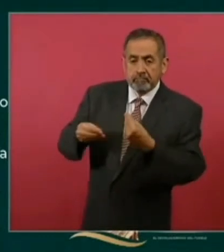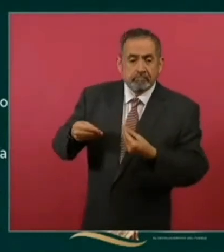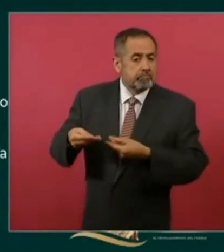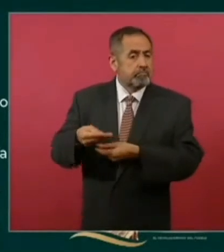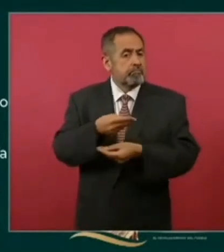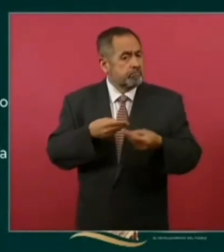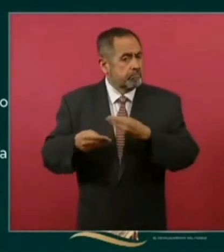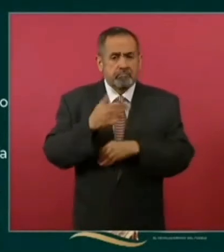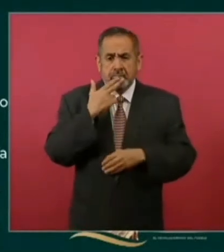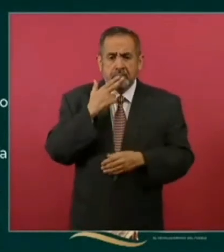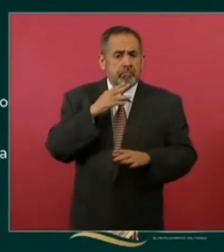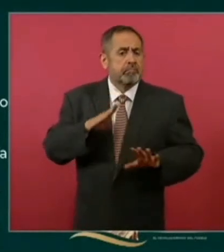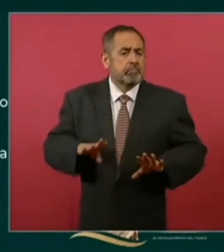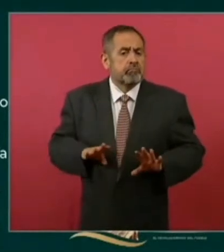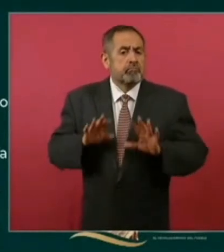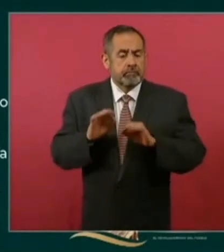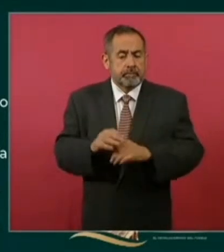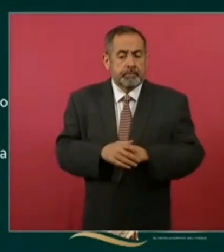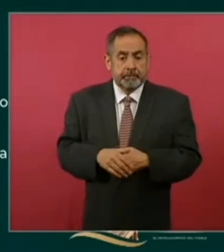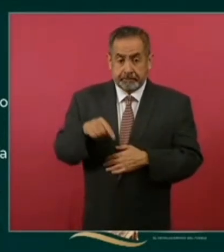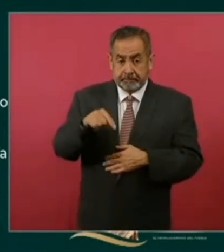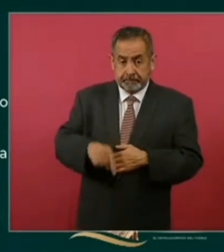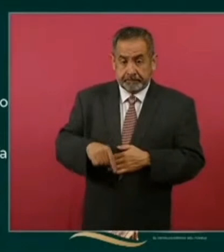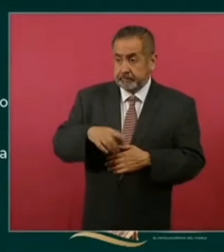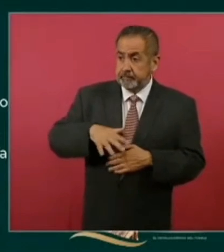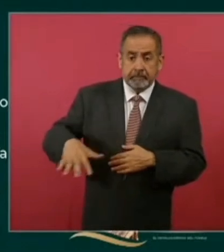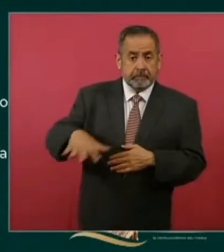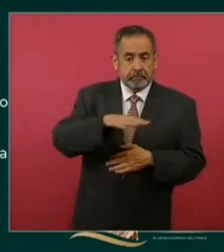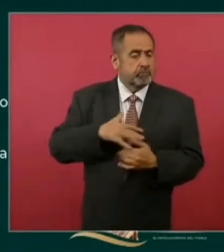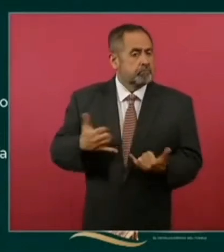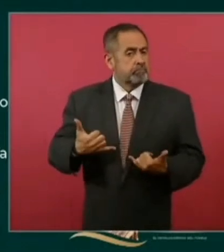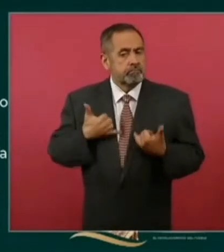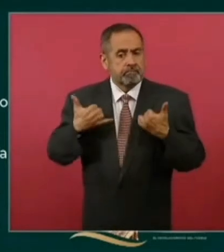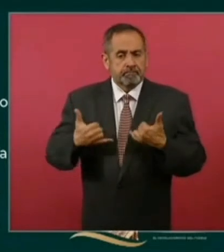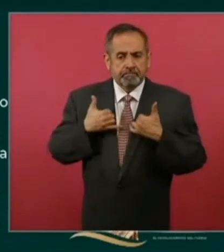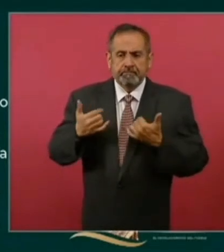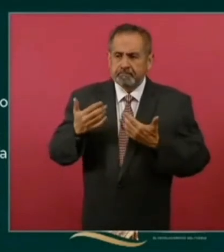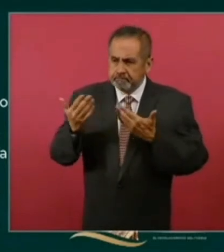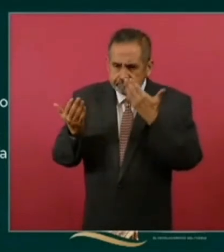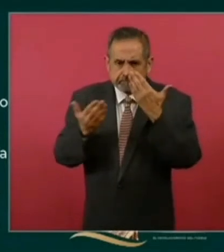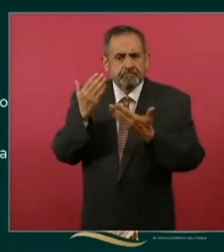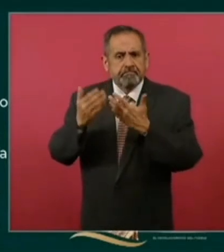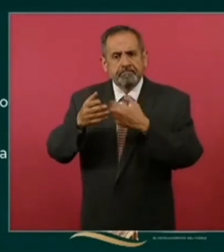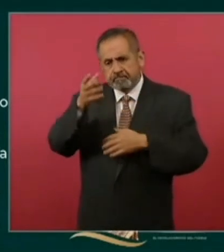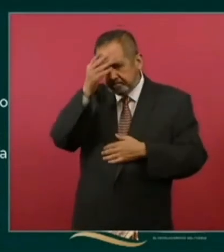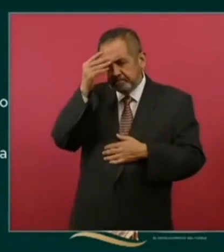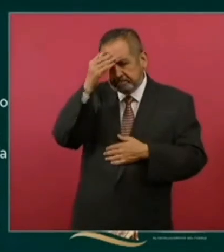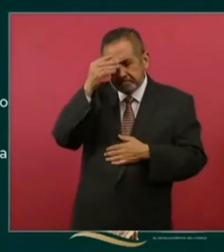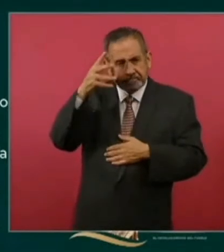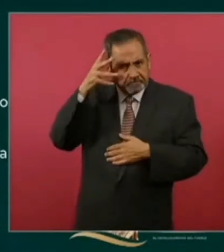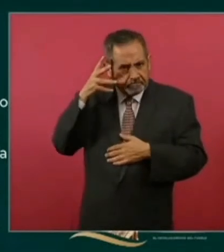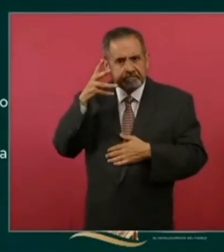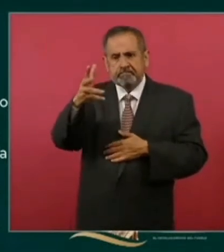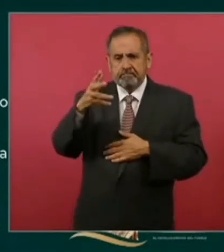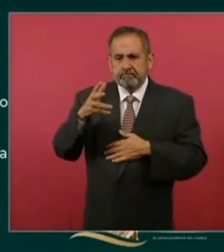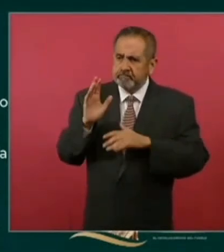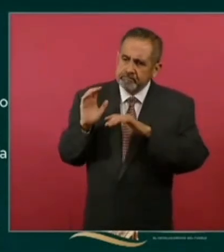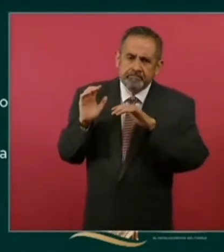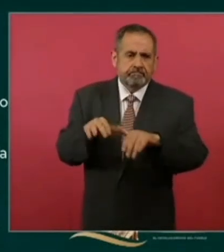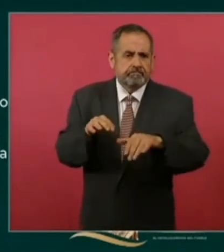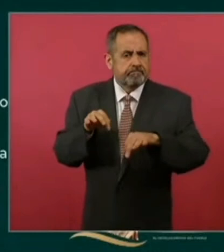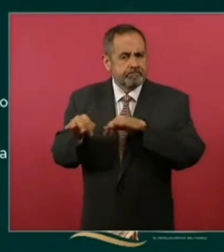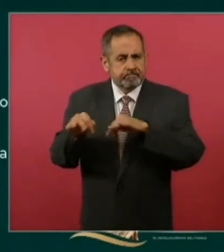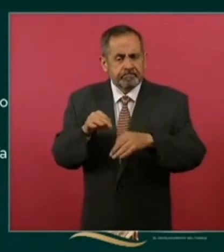poder comprar acá y nosotros si tenemos jóvenes todos que estén preparados, que estudien o que tengan un